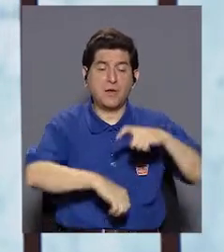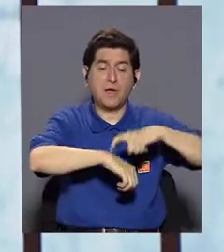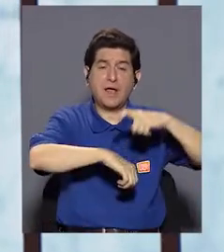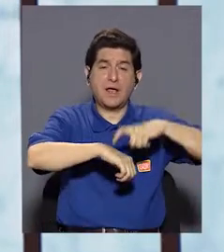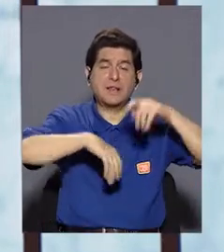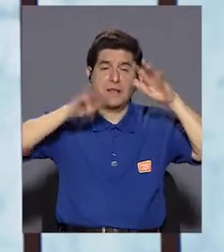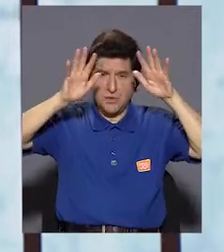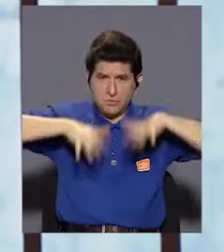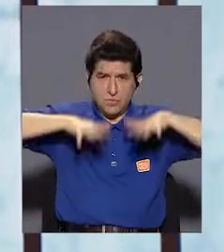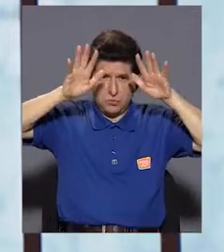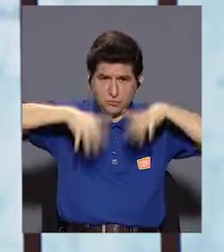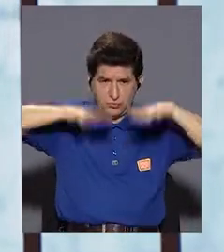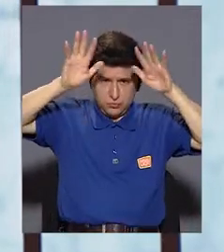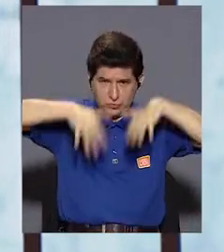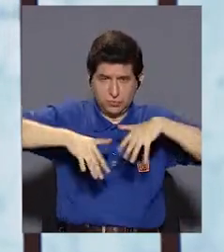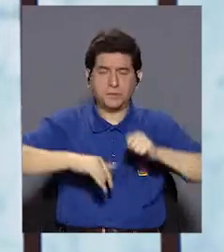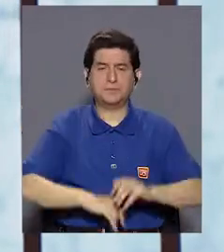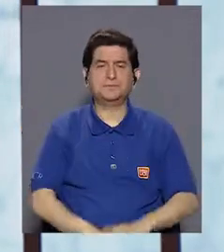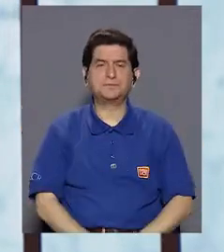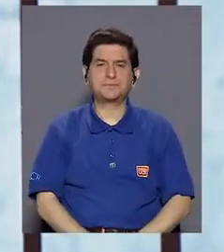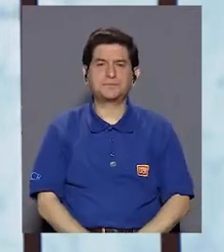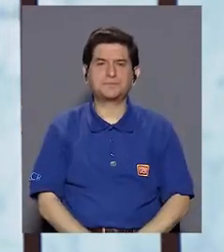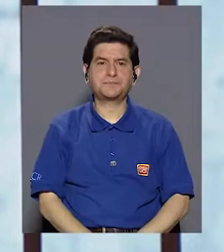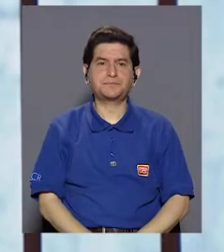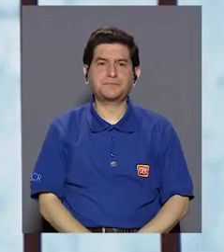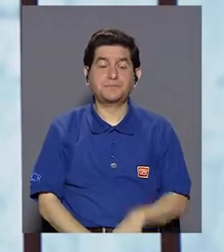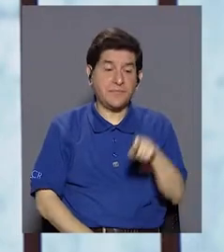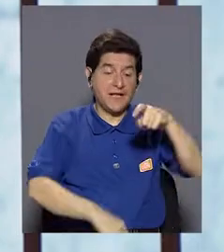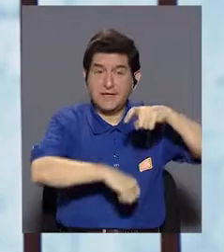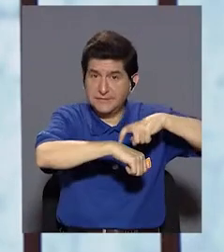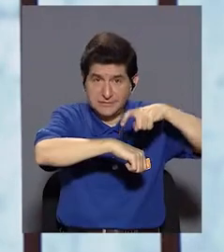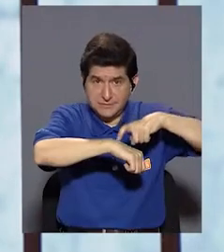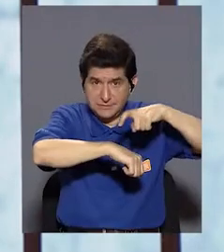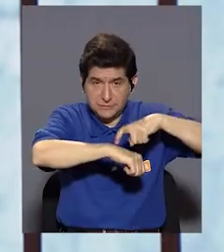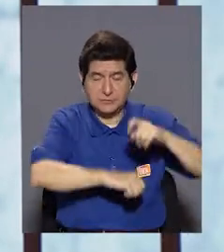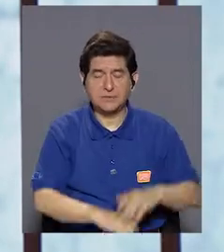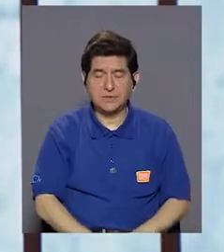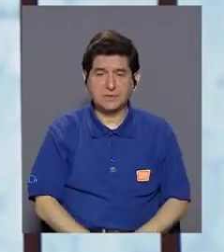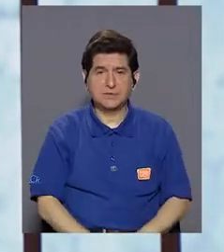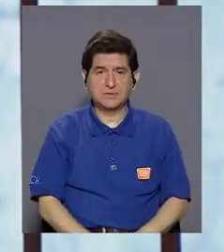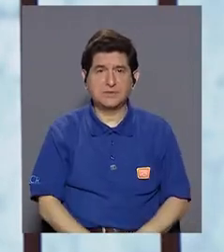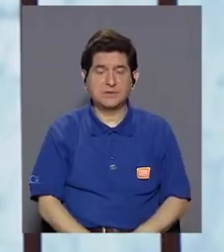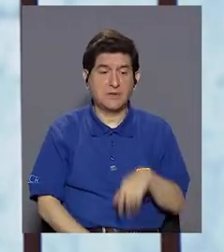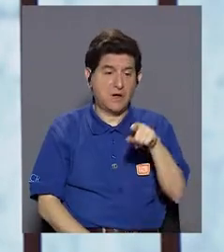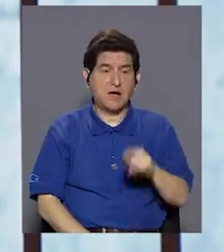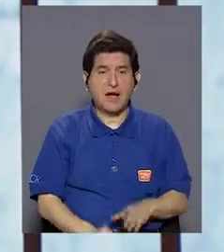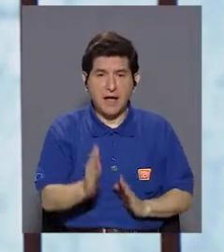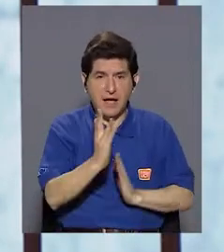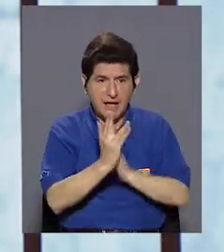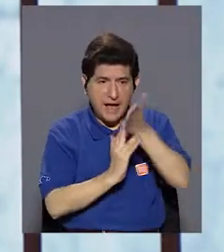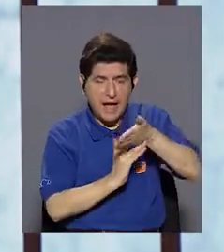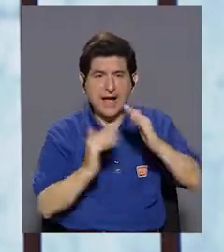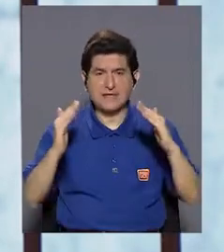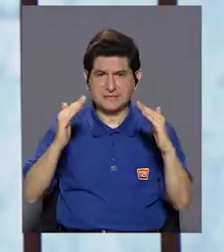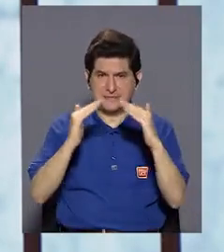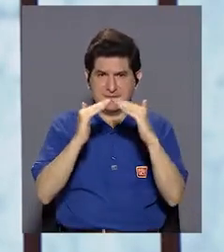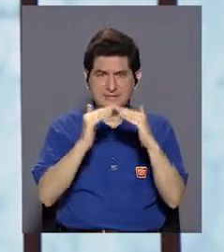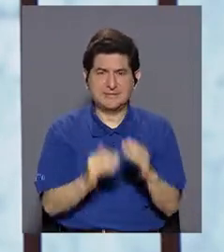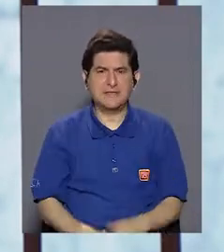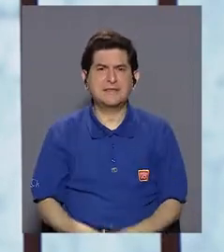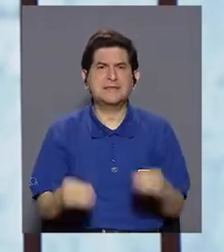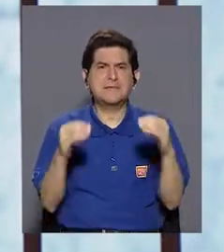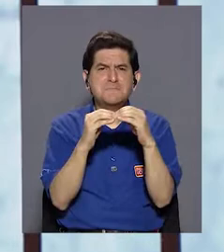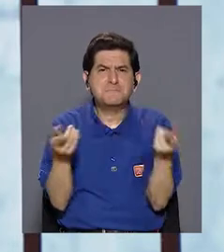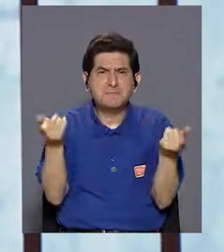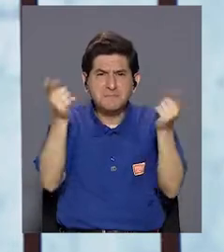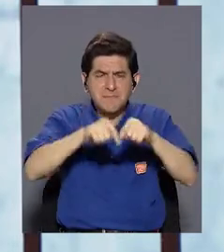durante la época de lluvia. Entonces, en ese momento, ellos, como ingresan a la casa, lo que